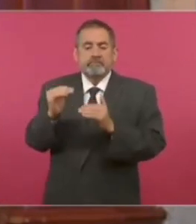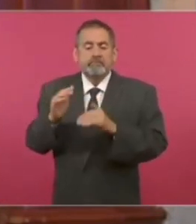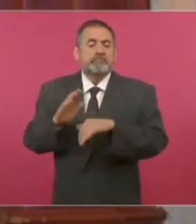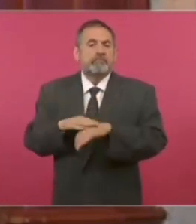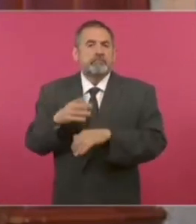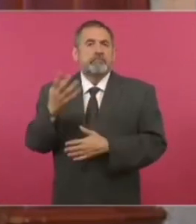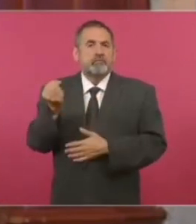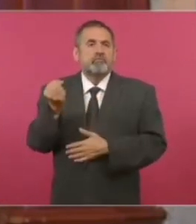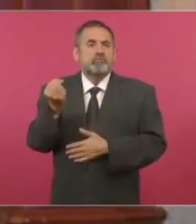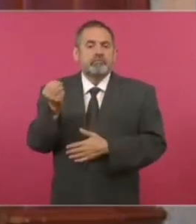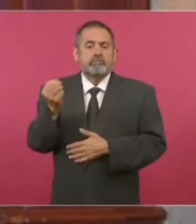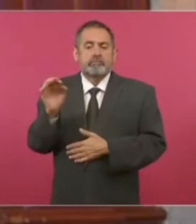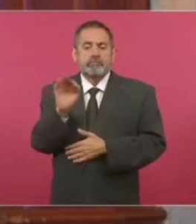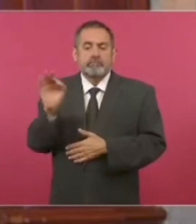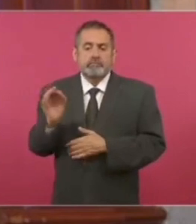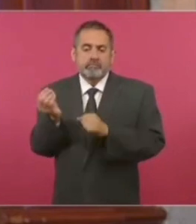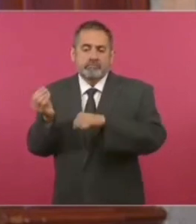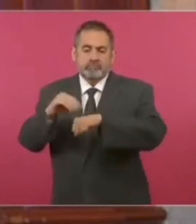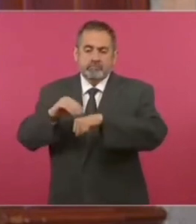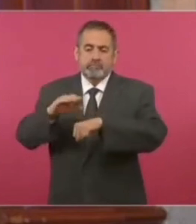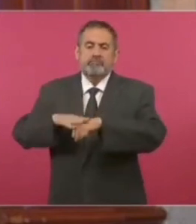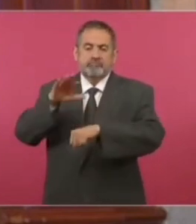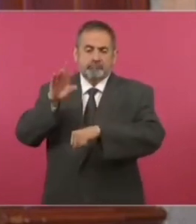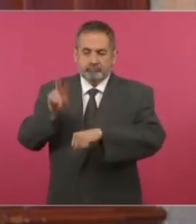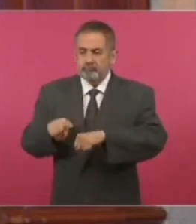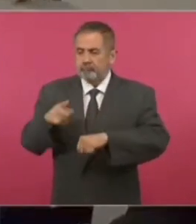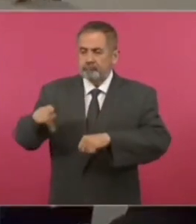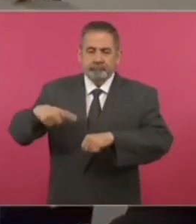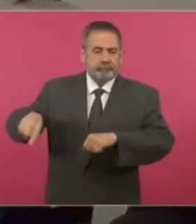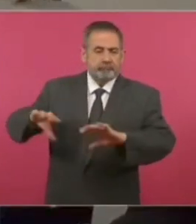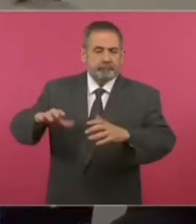9% más en términos reales.